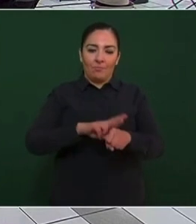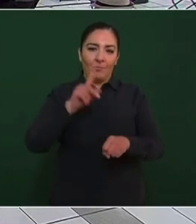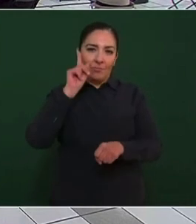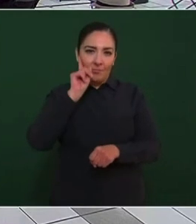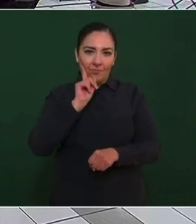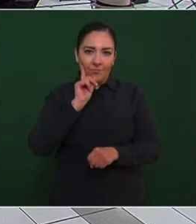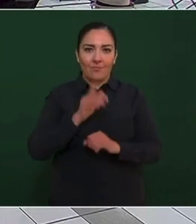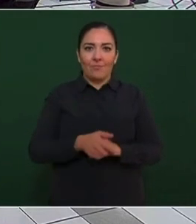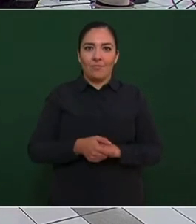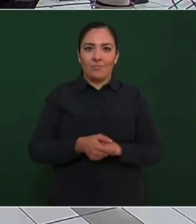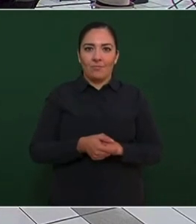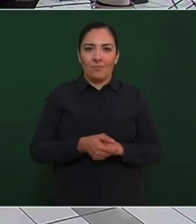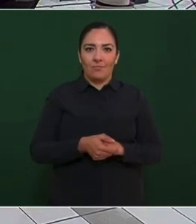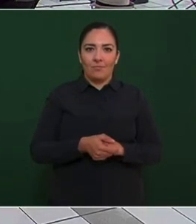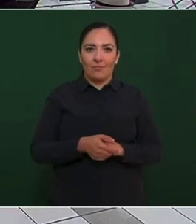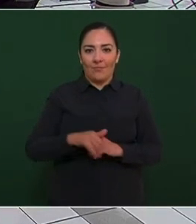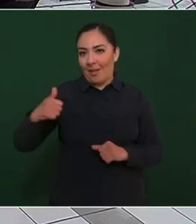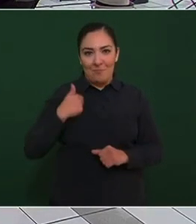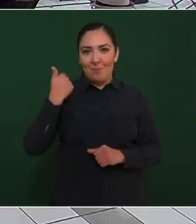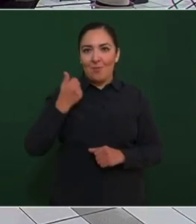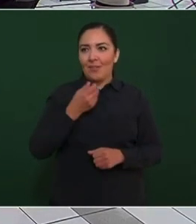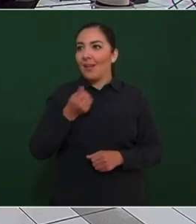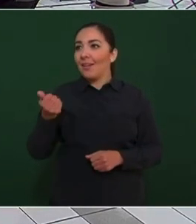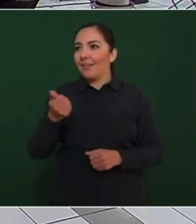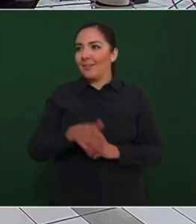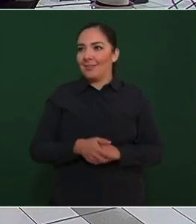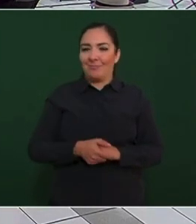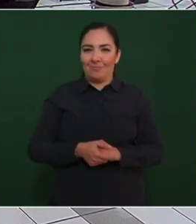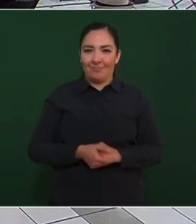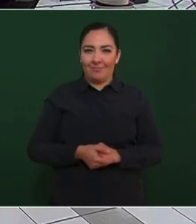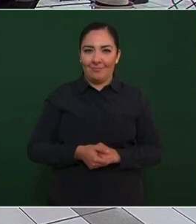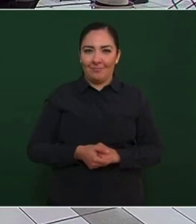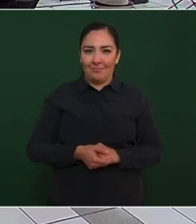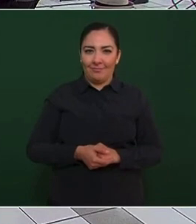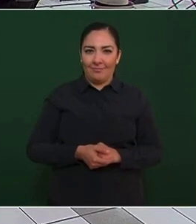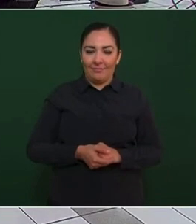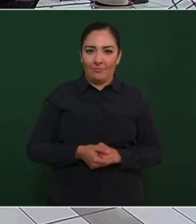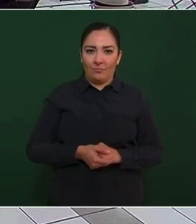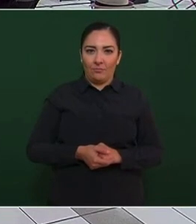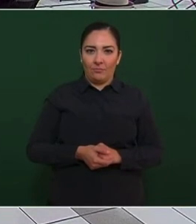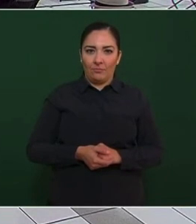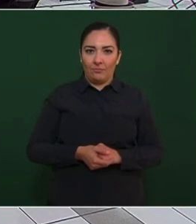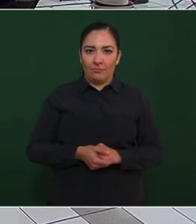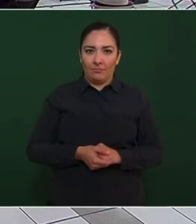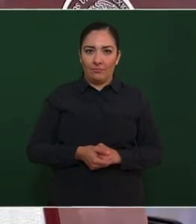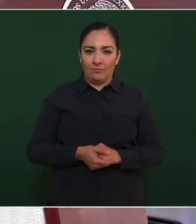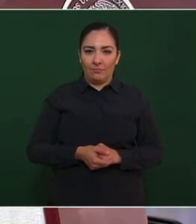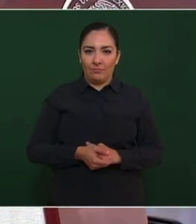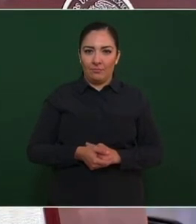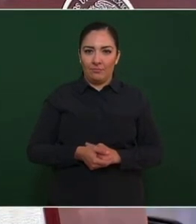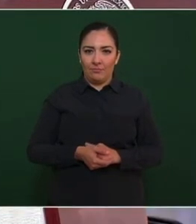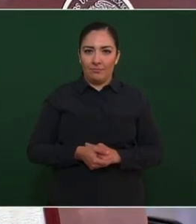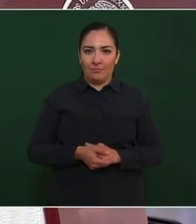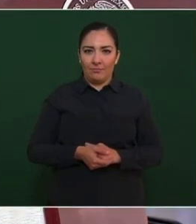Yo la que está malita de la derecha me da más gusto, porque está muy bien de la izquierda.